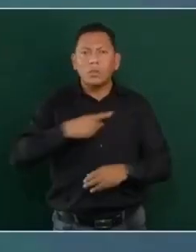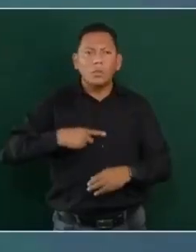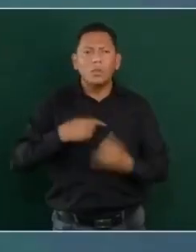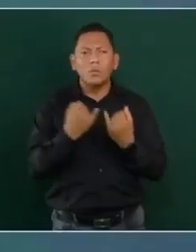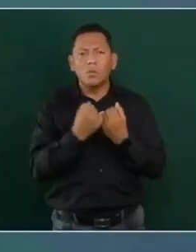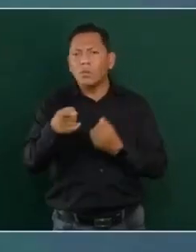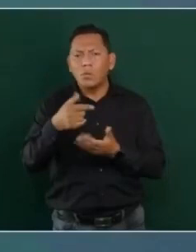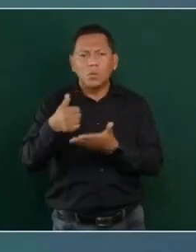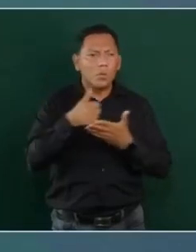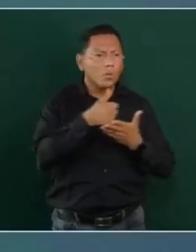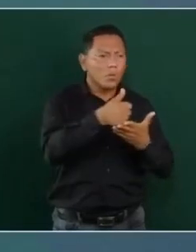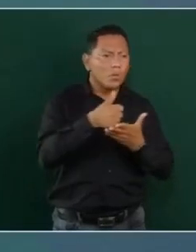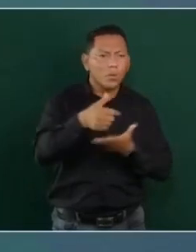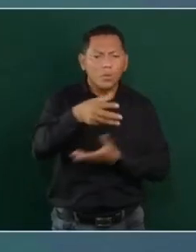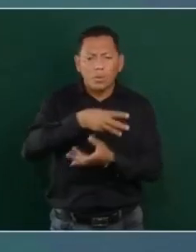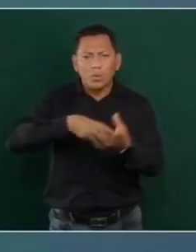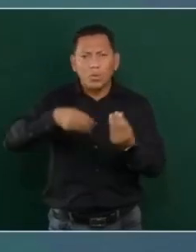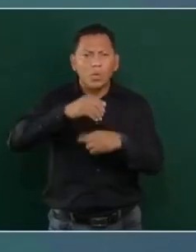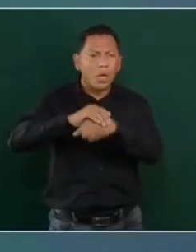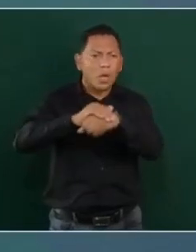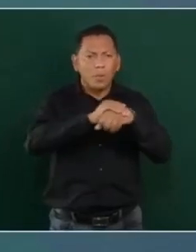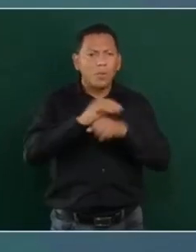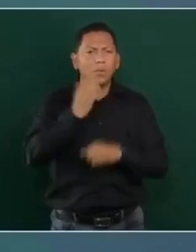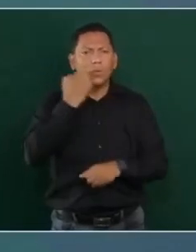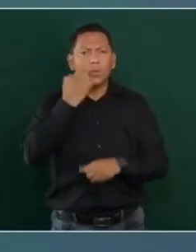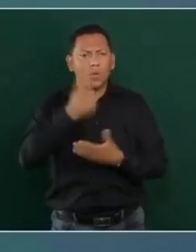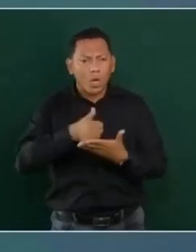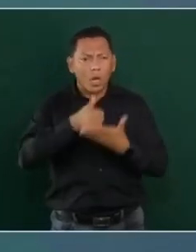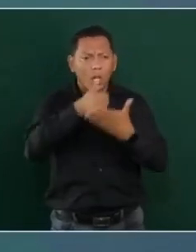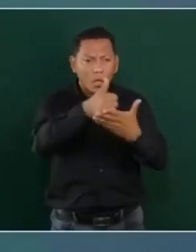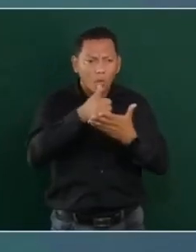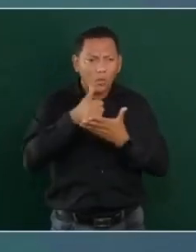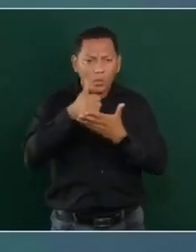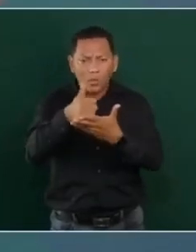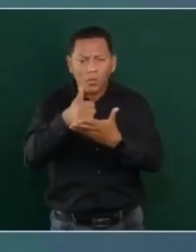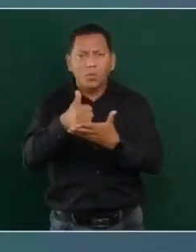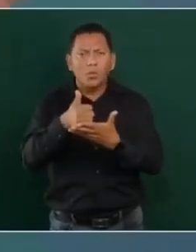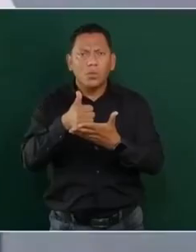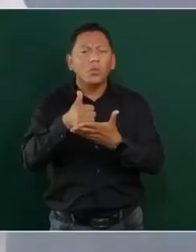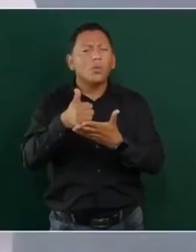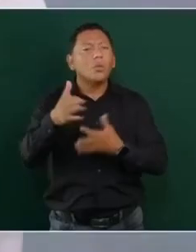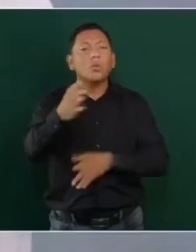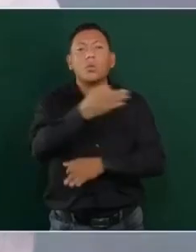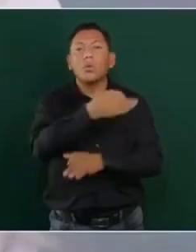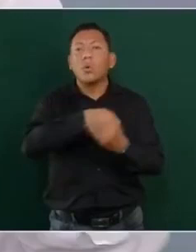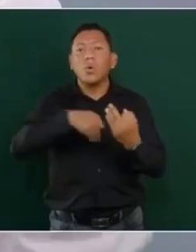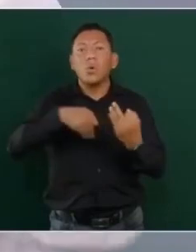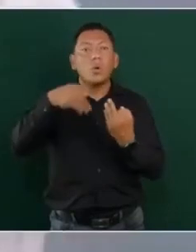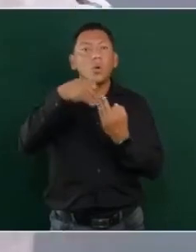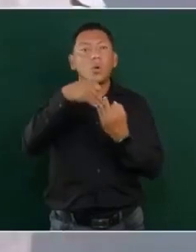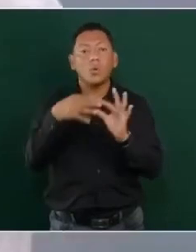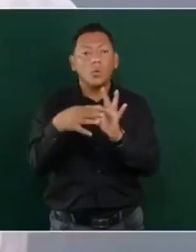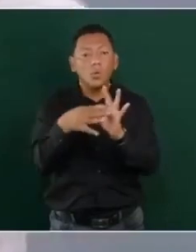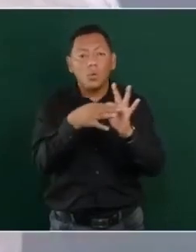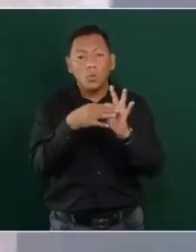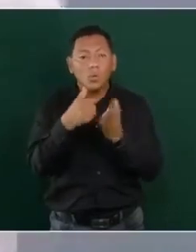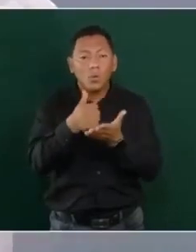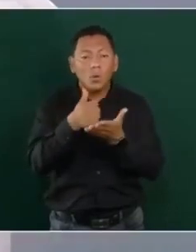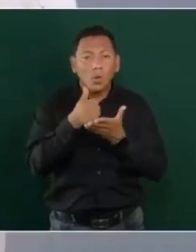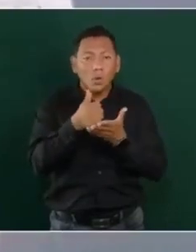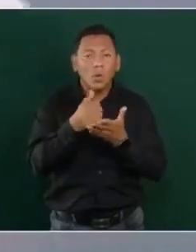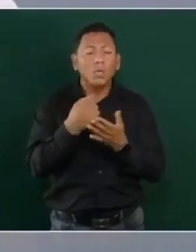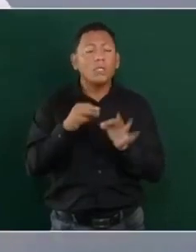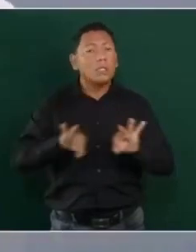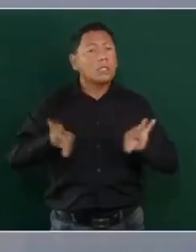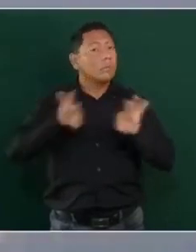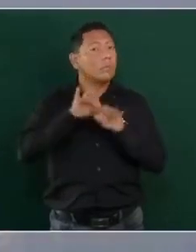ayuden en la escuela, que todos ayudemos y mucha información